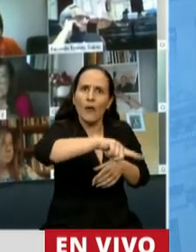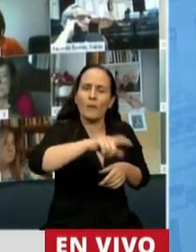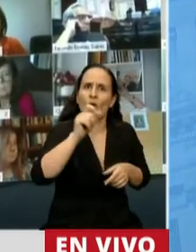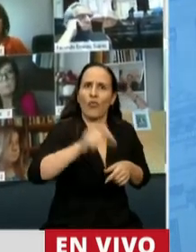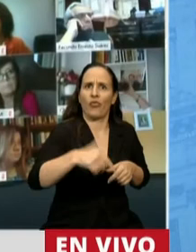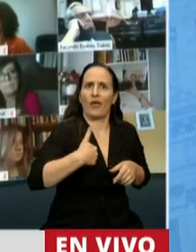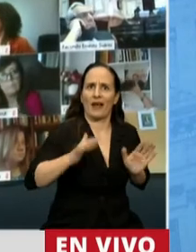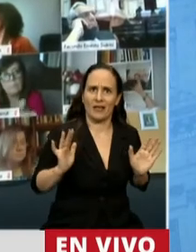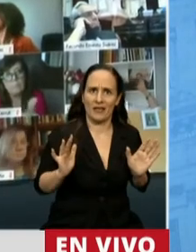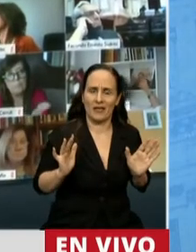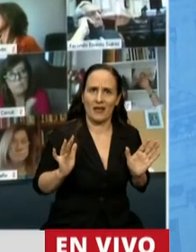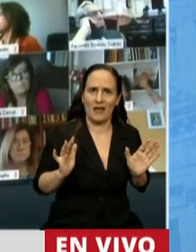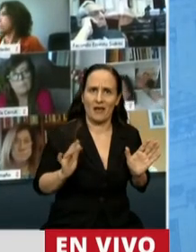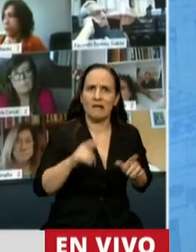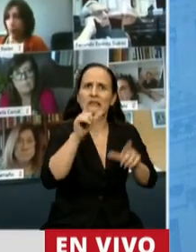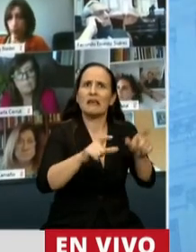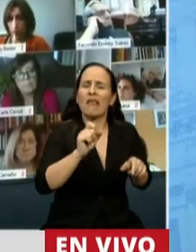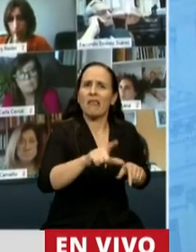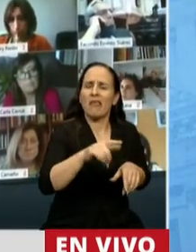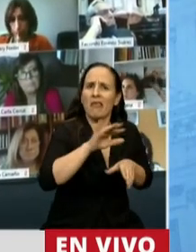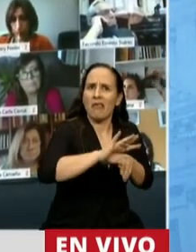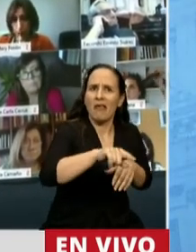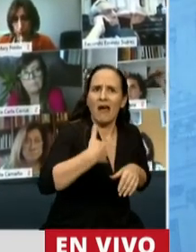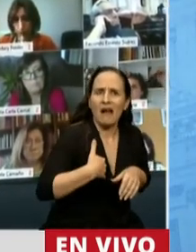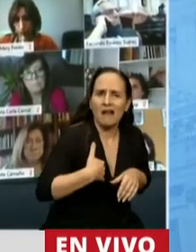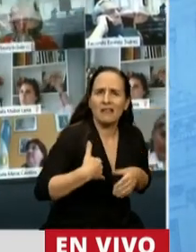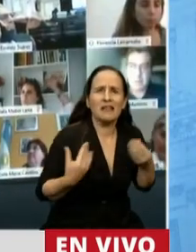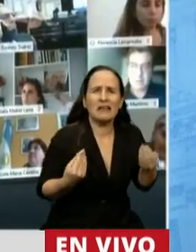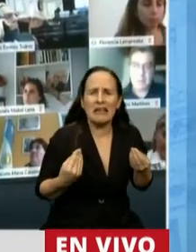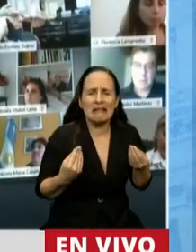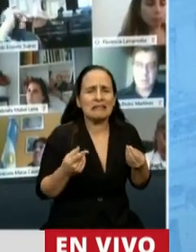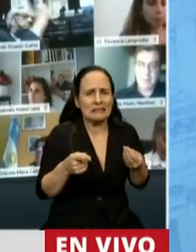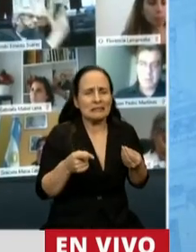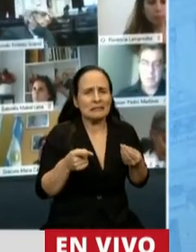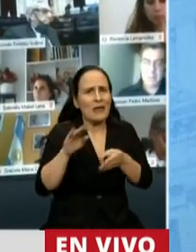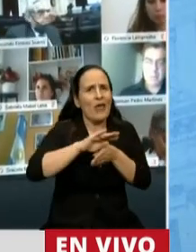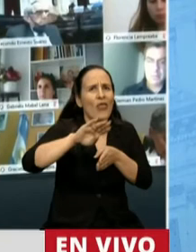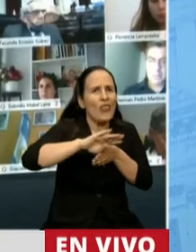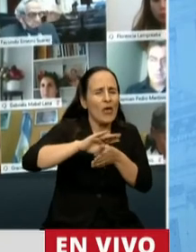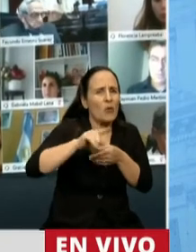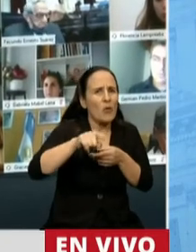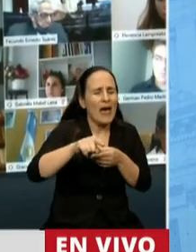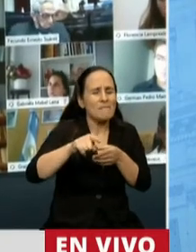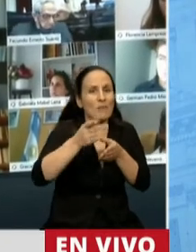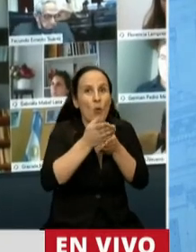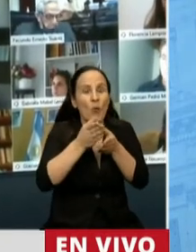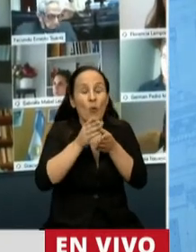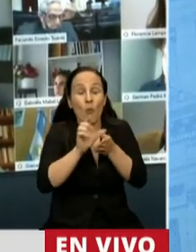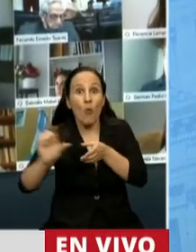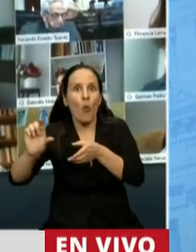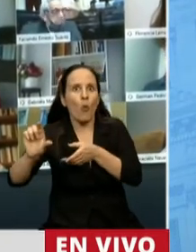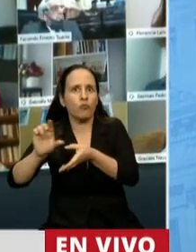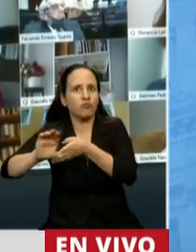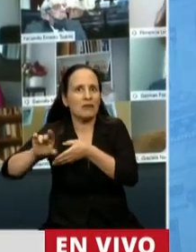Y lo que nos preocupa por ahí es alguna parte de la deuda que es la que no estamos tratando. Y esto